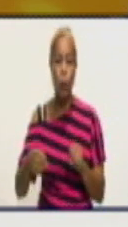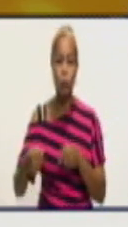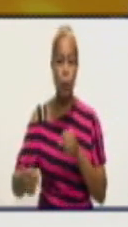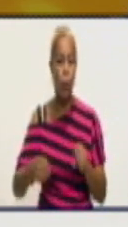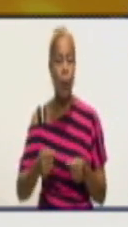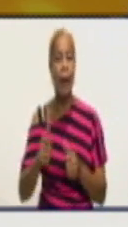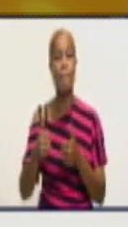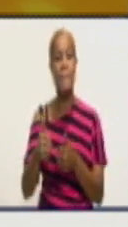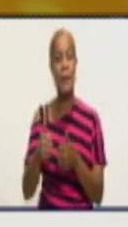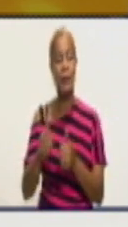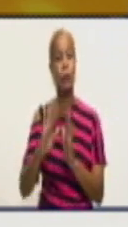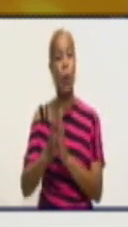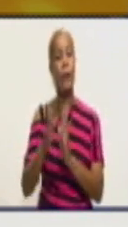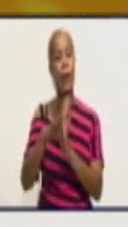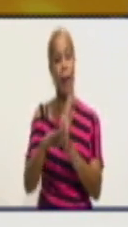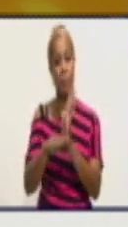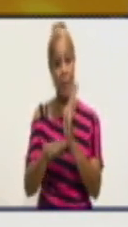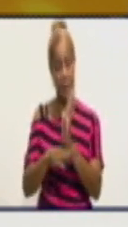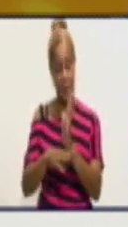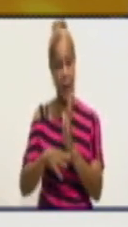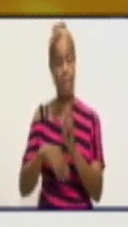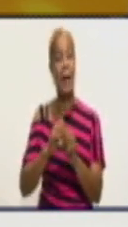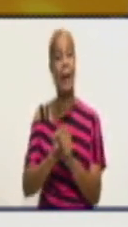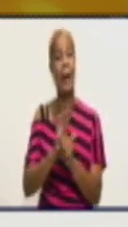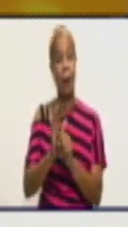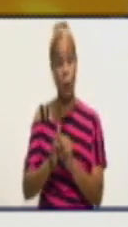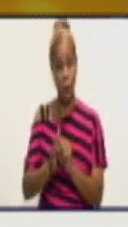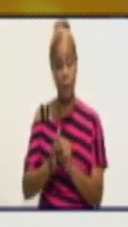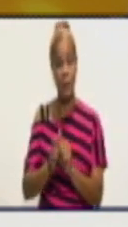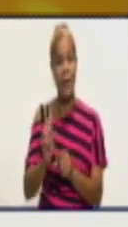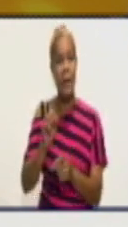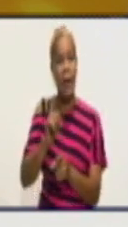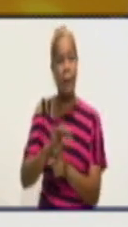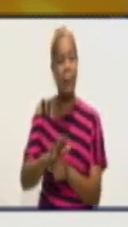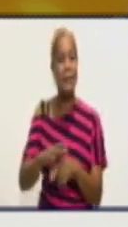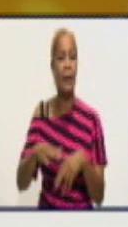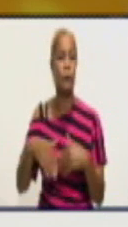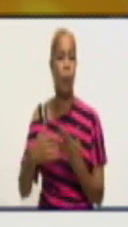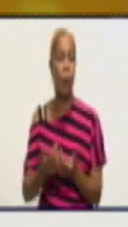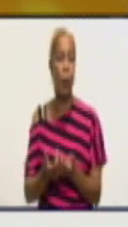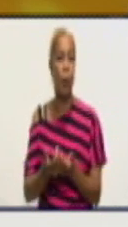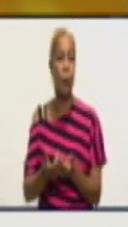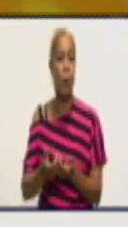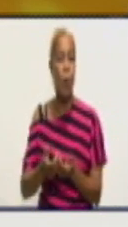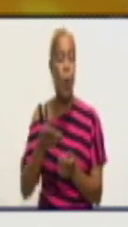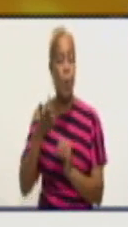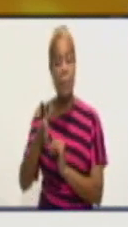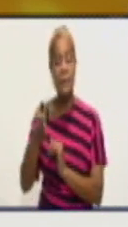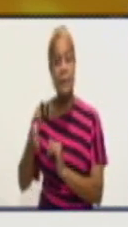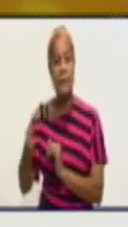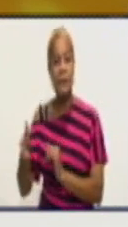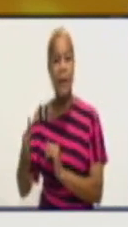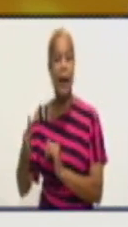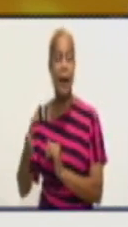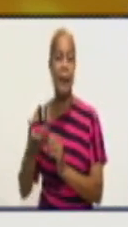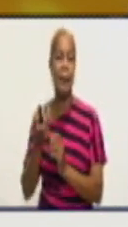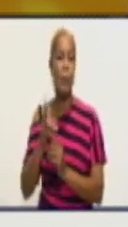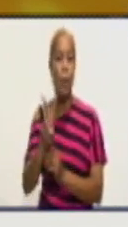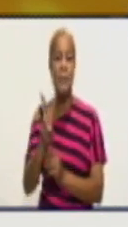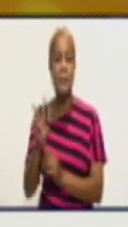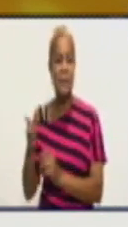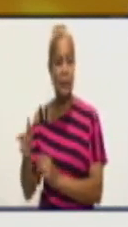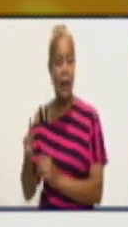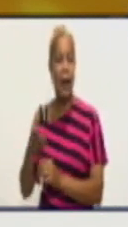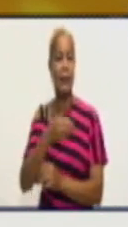contención para la COVID, se extreman las medidas comenzando por una pesquisa activa que se profundizó, lo que